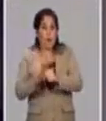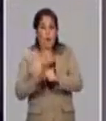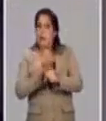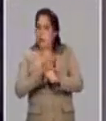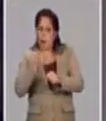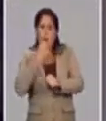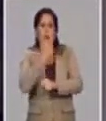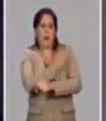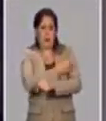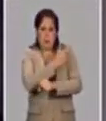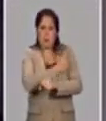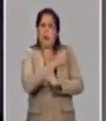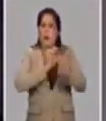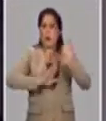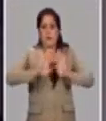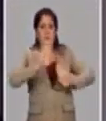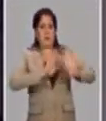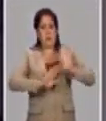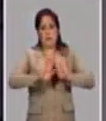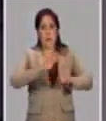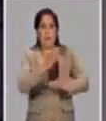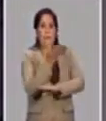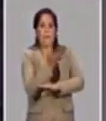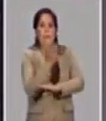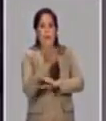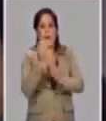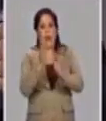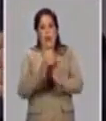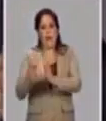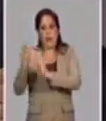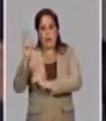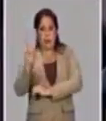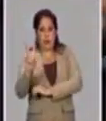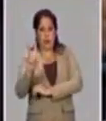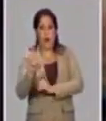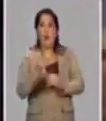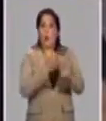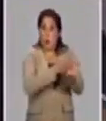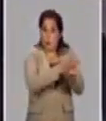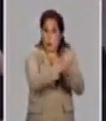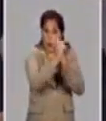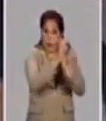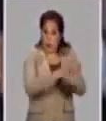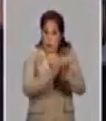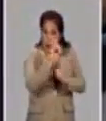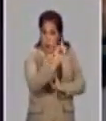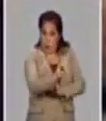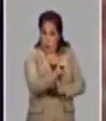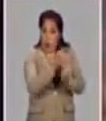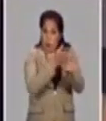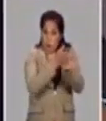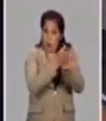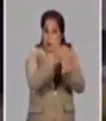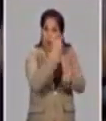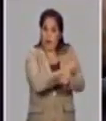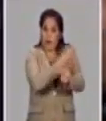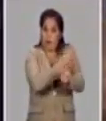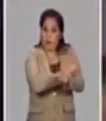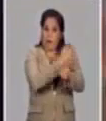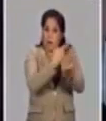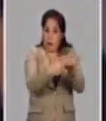primeras evidencias de inmunogenicidad, uno solicita la fase 2, aunque continúe el seguimiento de pacientes durante